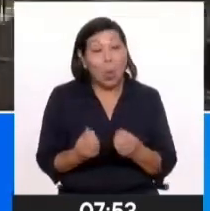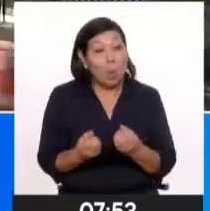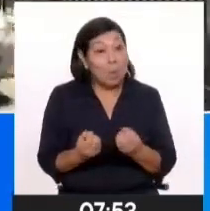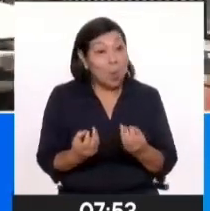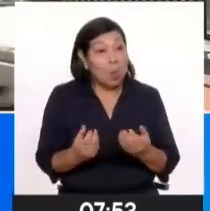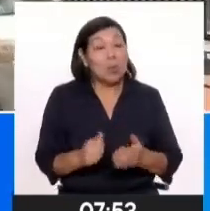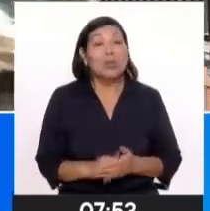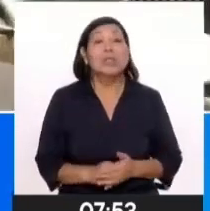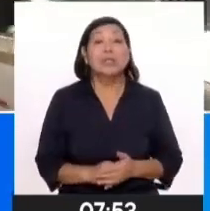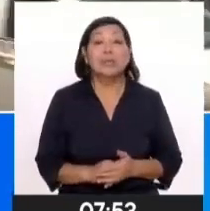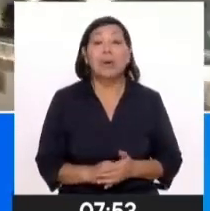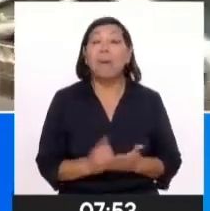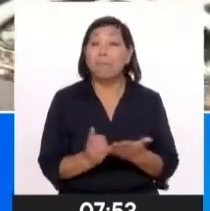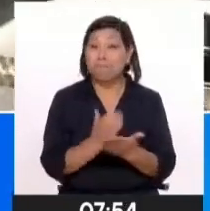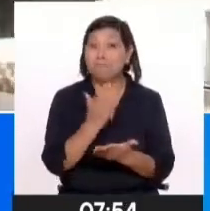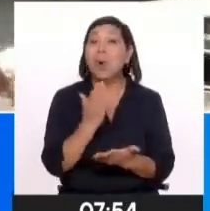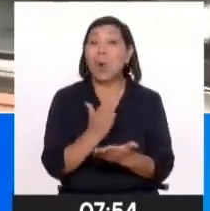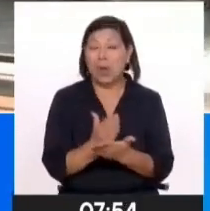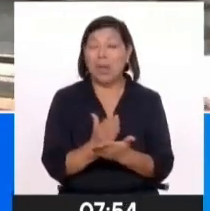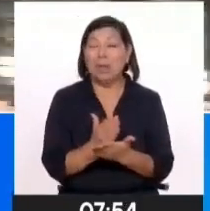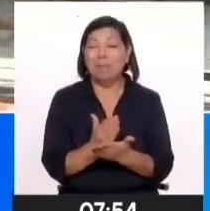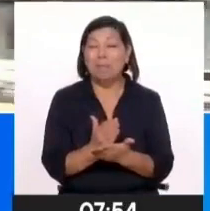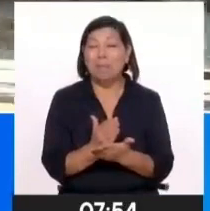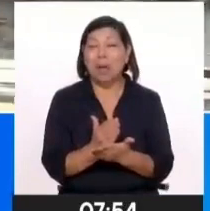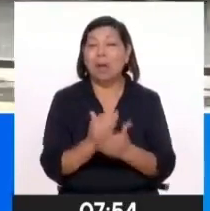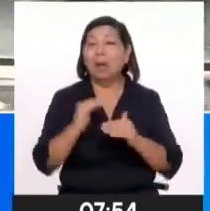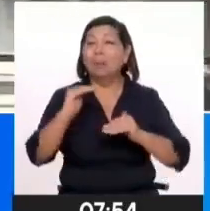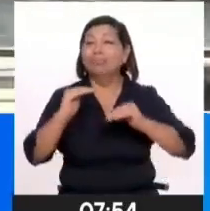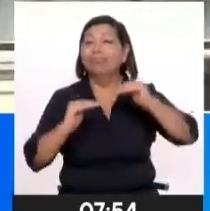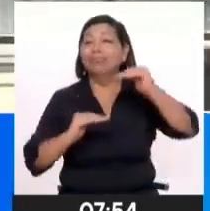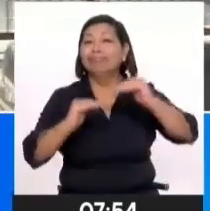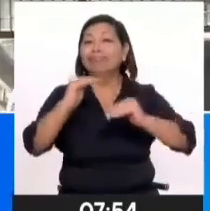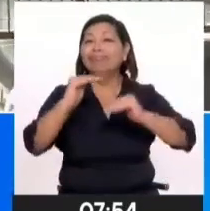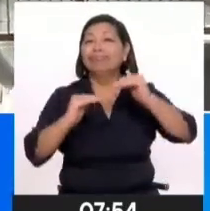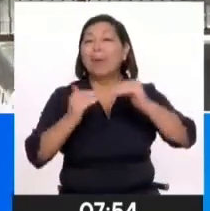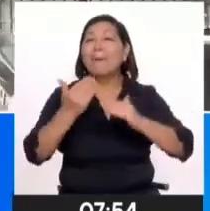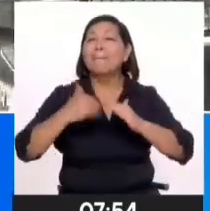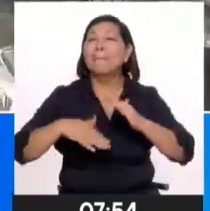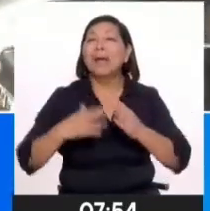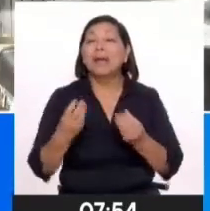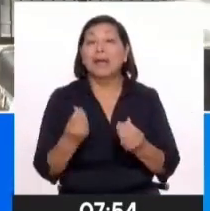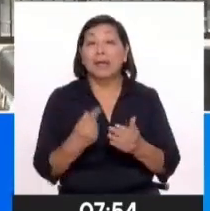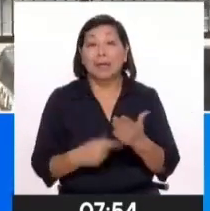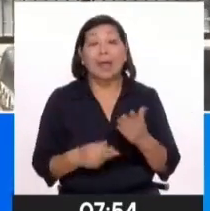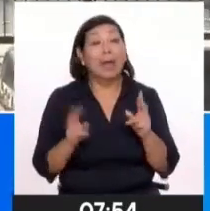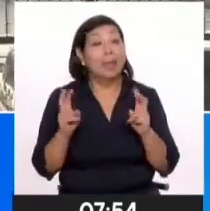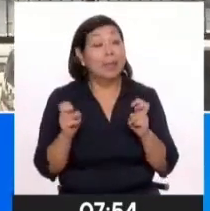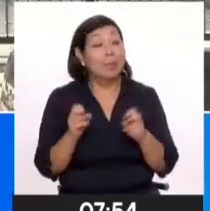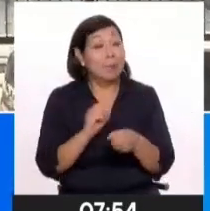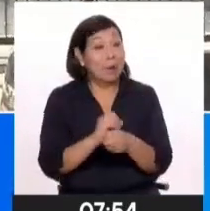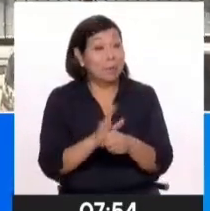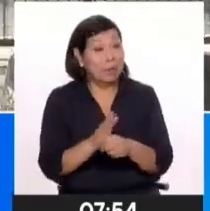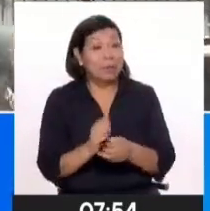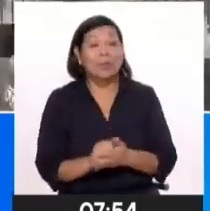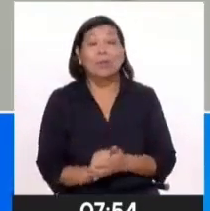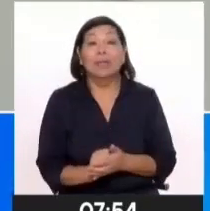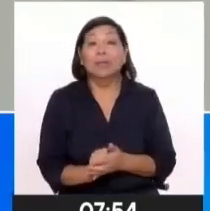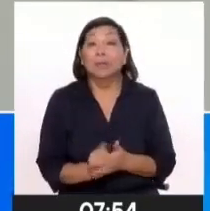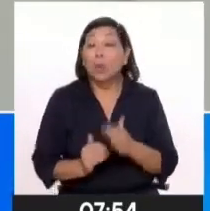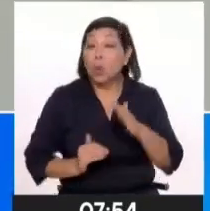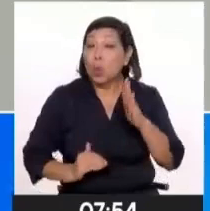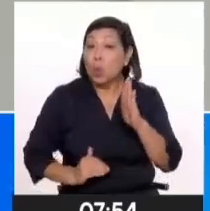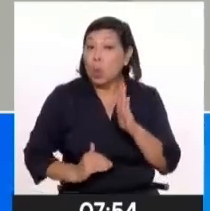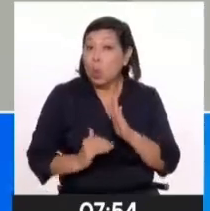Velarde. Asimismo, el presidente del BCR dijo que usualmente el sol puede verse afectado cuando hay eventos políticos